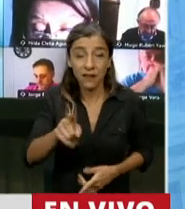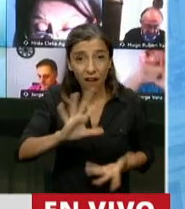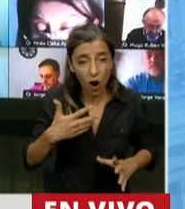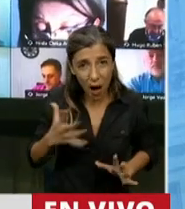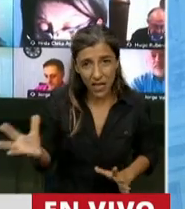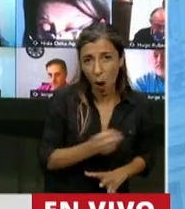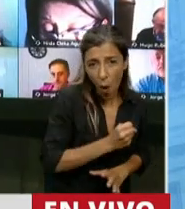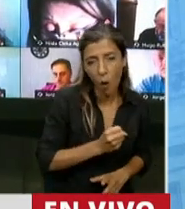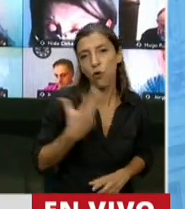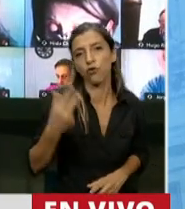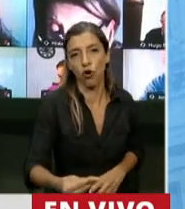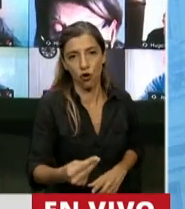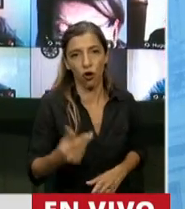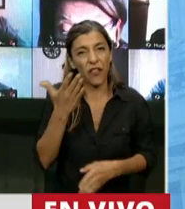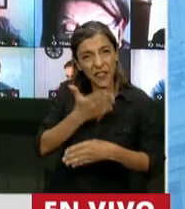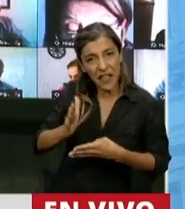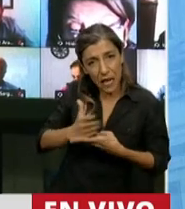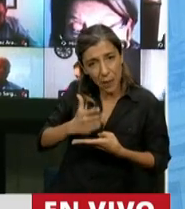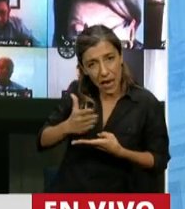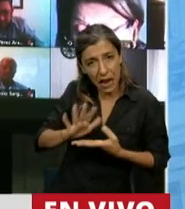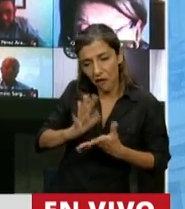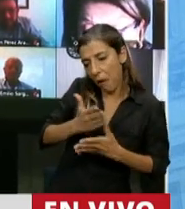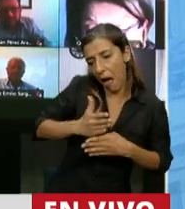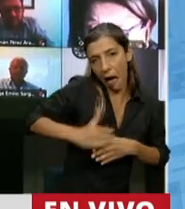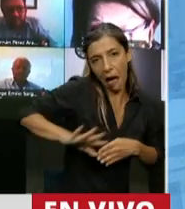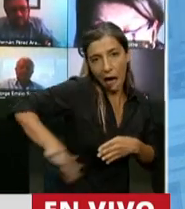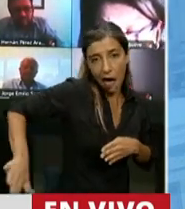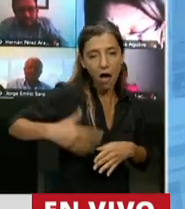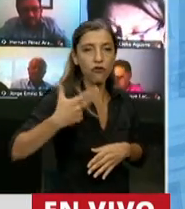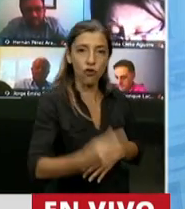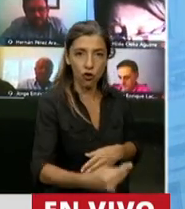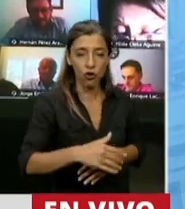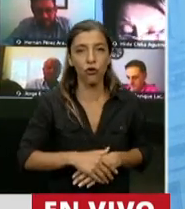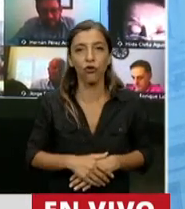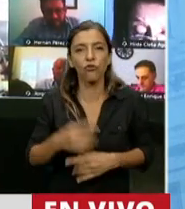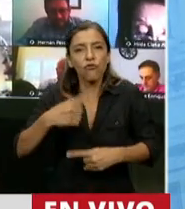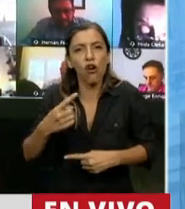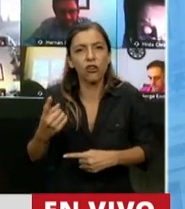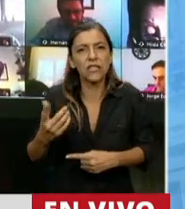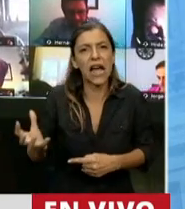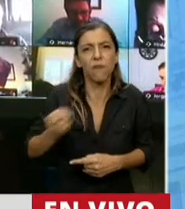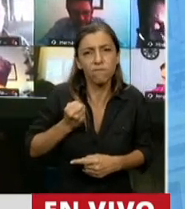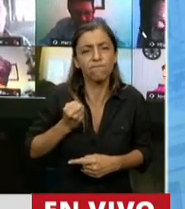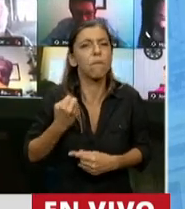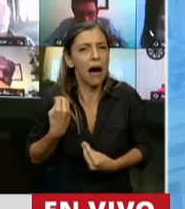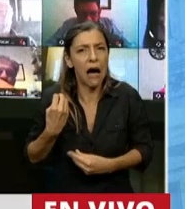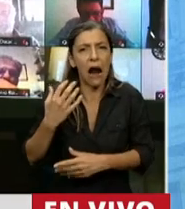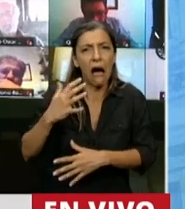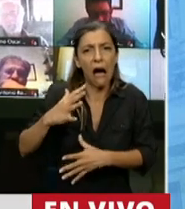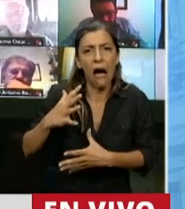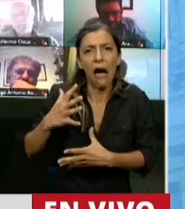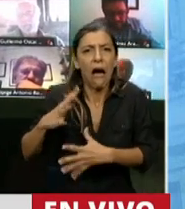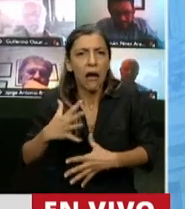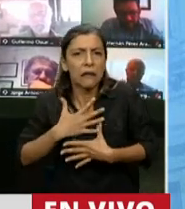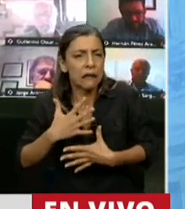Tenemos que decir que no a la discriminación. Tenemos que decir que no al despojo. Tenemos que decir que no nuevamente al federalismo de amigos.